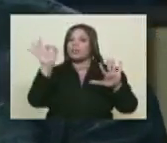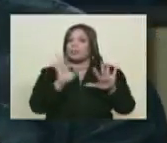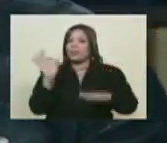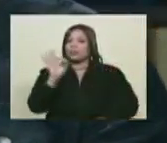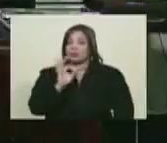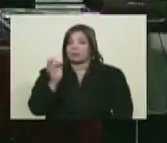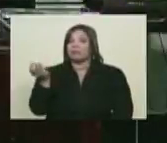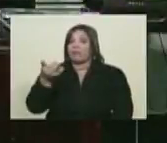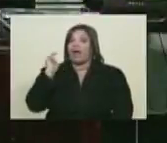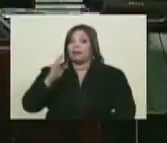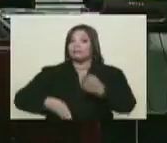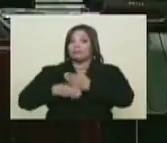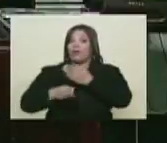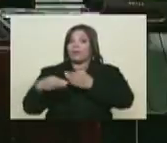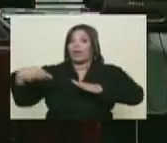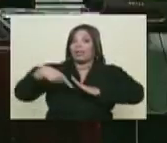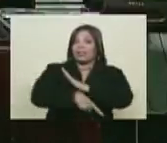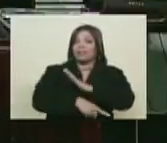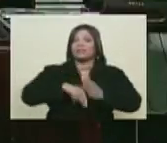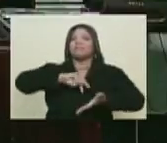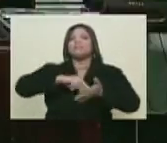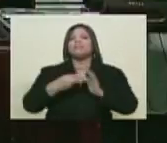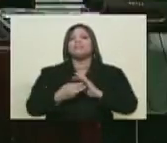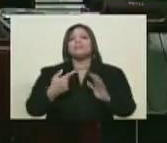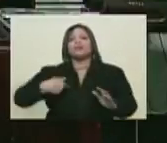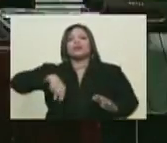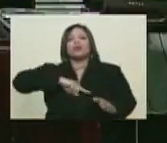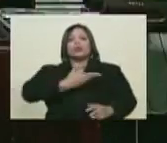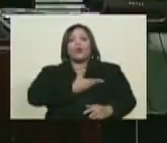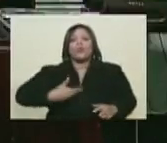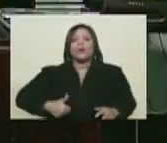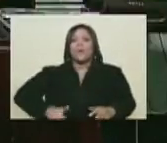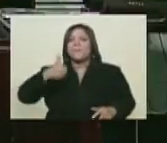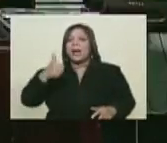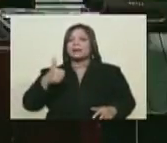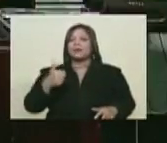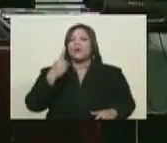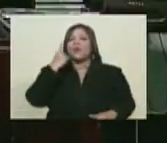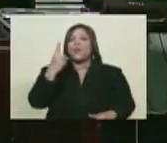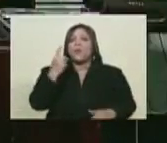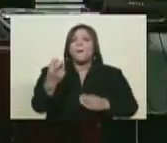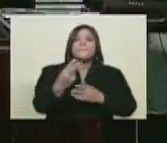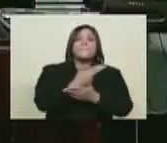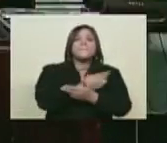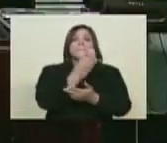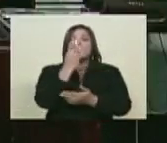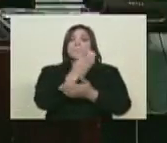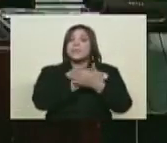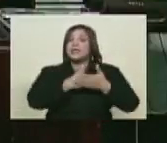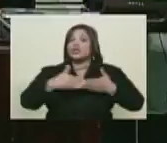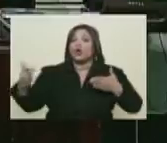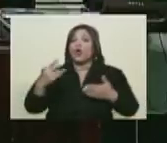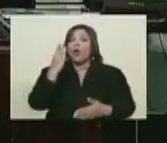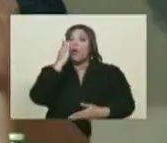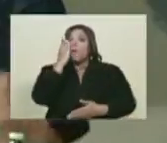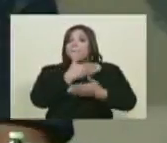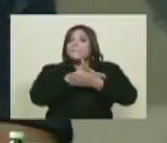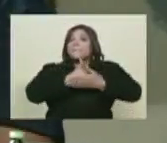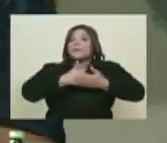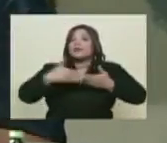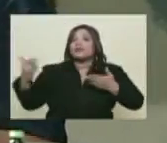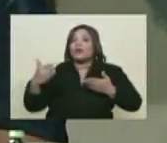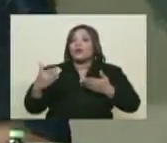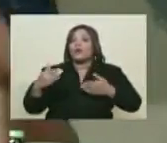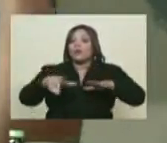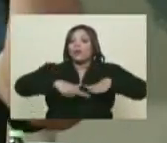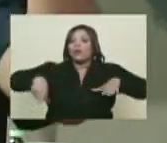Es decir, que esto se traduce, que nosotros somos dueños de más de un billón, más de un billón de